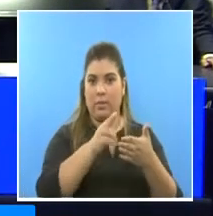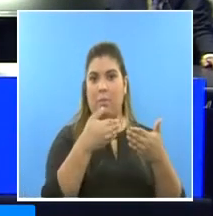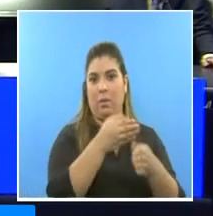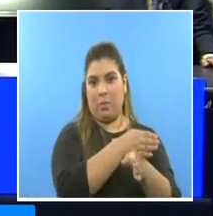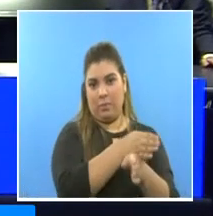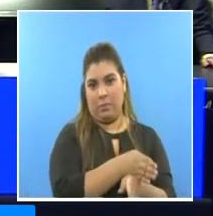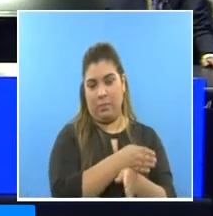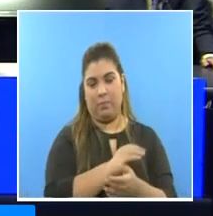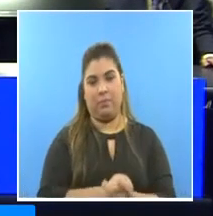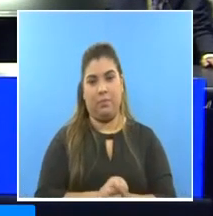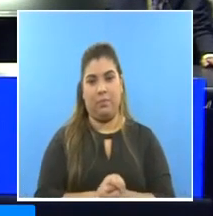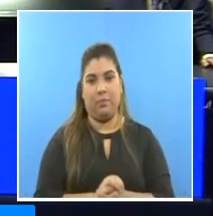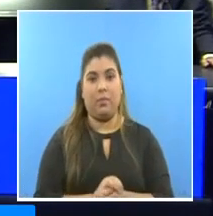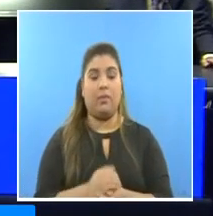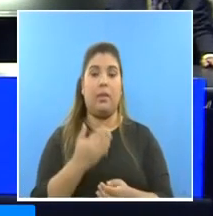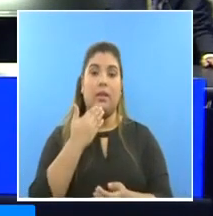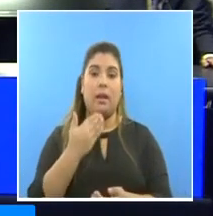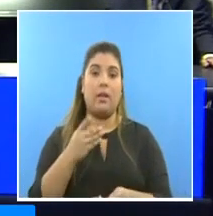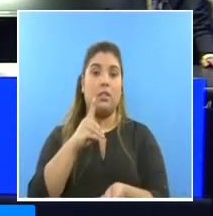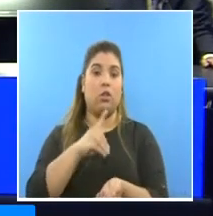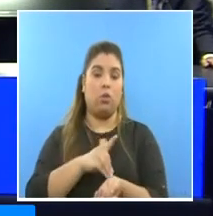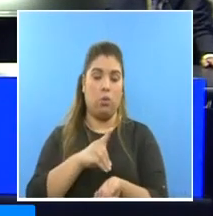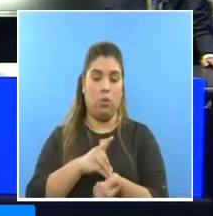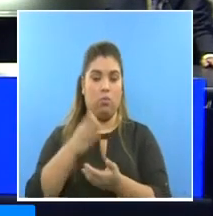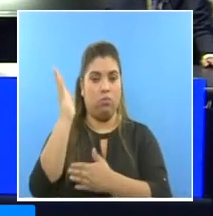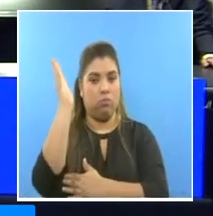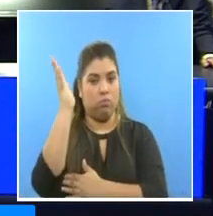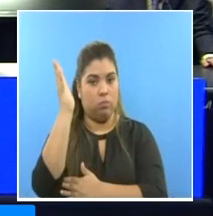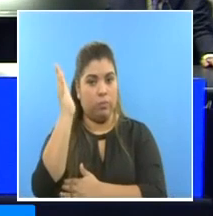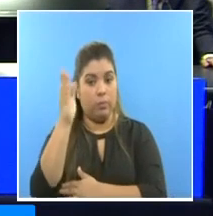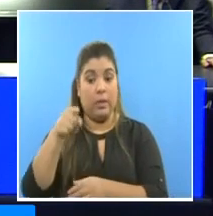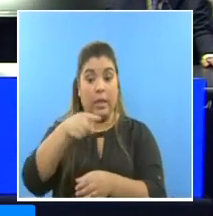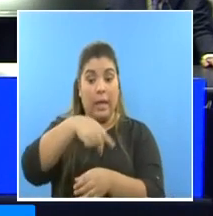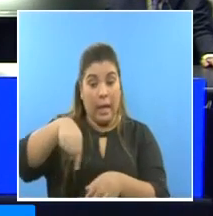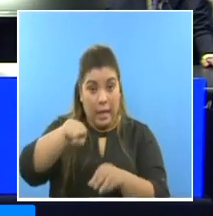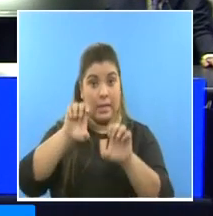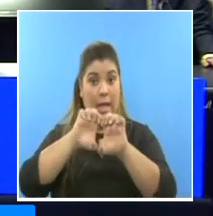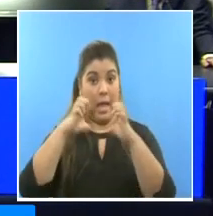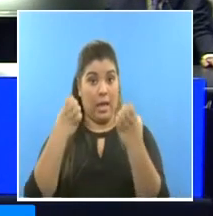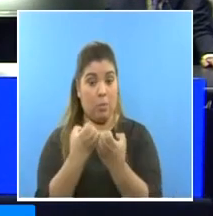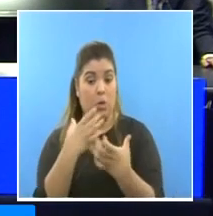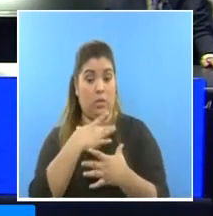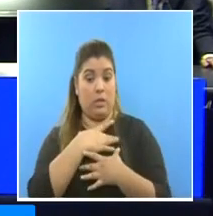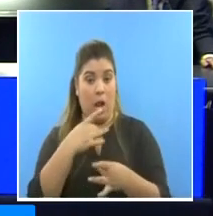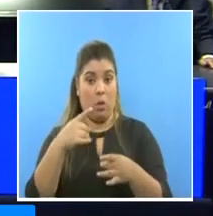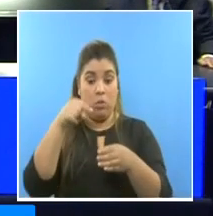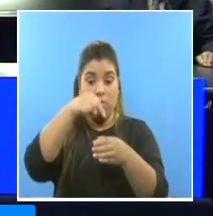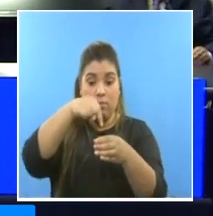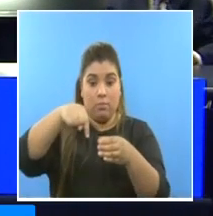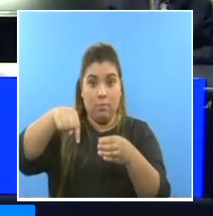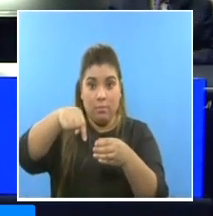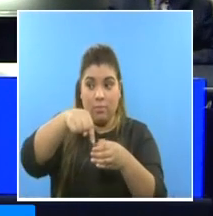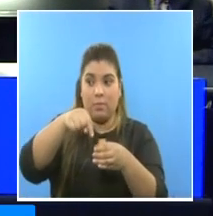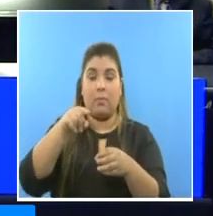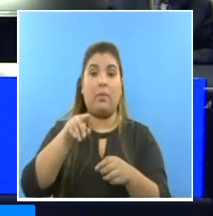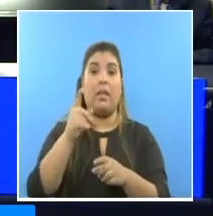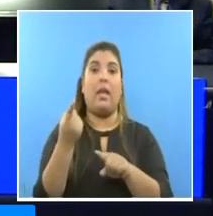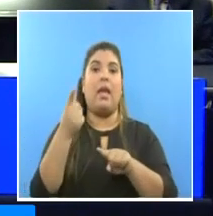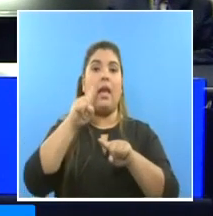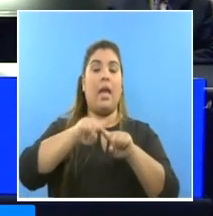gracias doctor les reiteramos que este consejo consultivo de salud está conformado por los ex ministros